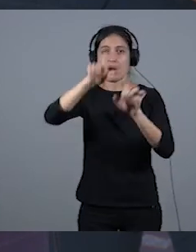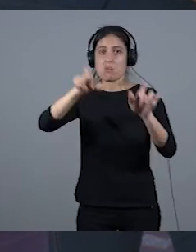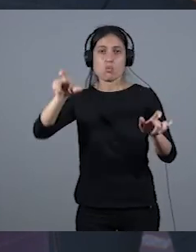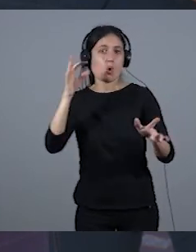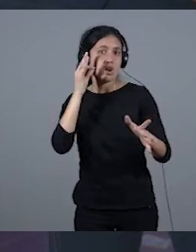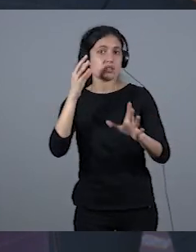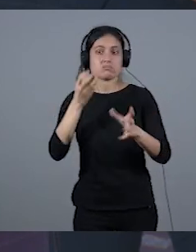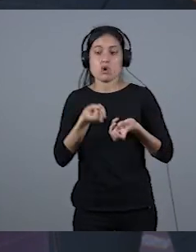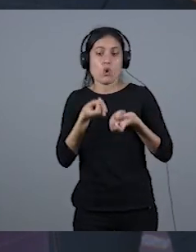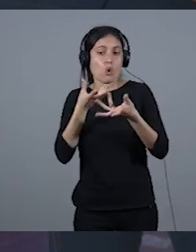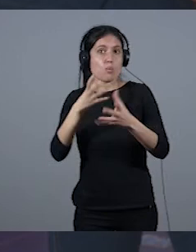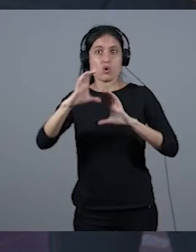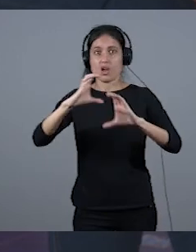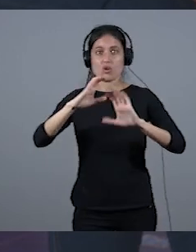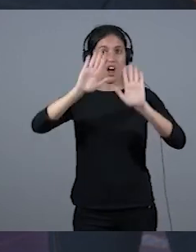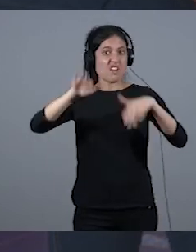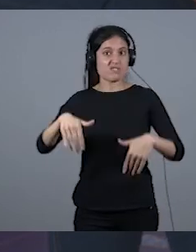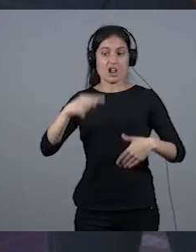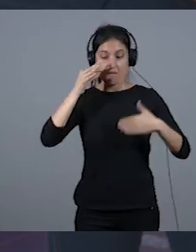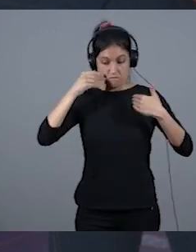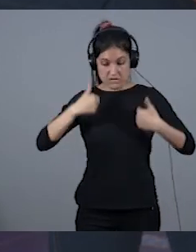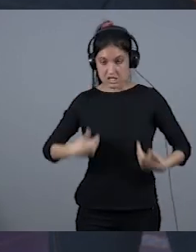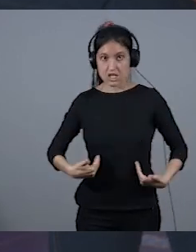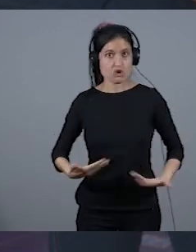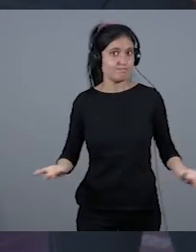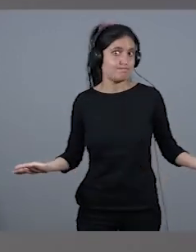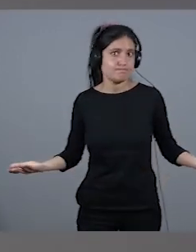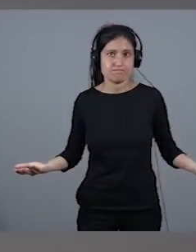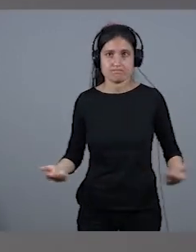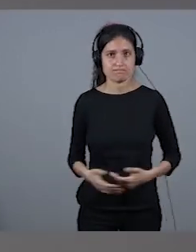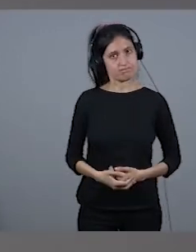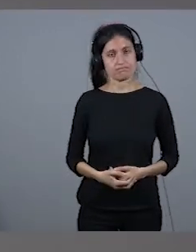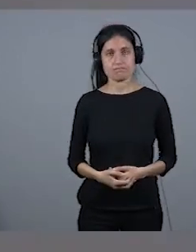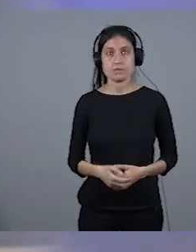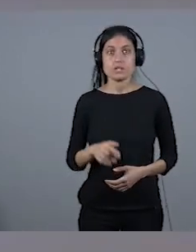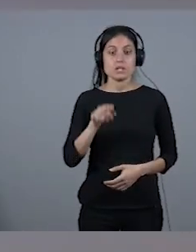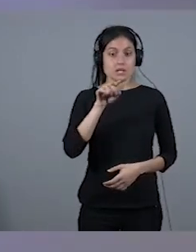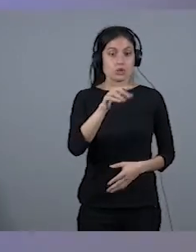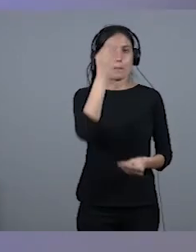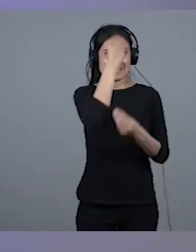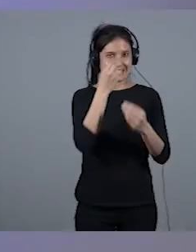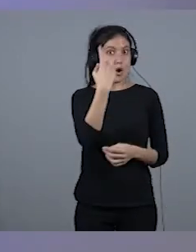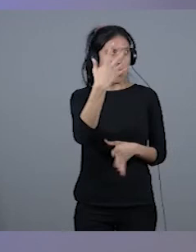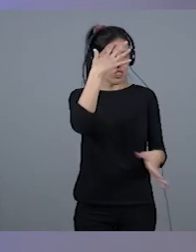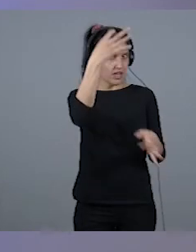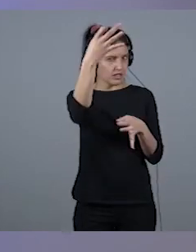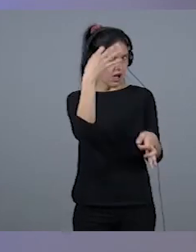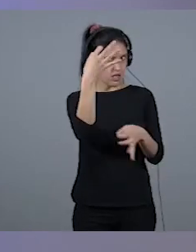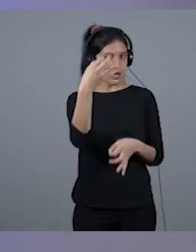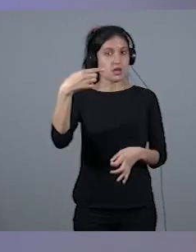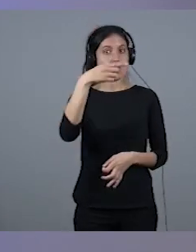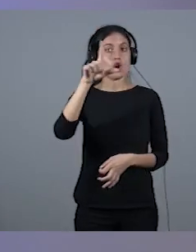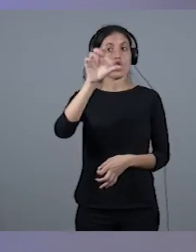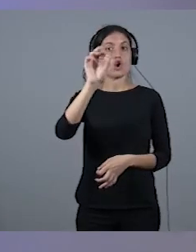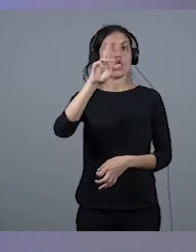al final el aspecto físico no tiene que ser relevante. Ustedes solamente fíjense en un detalle, Gloria Fuertes